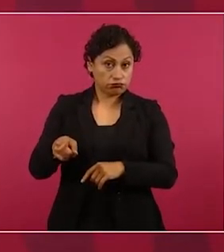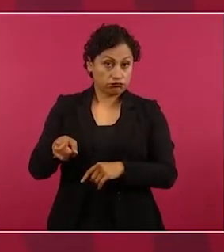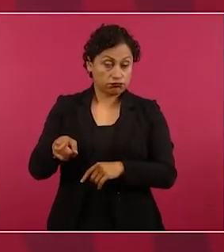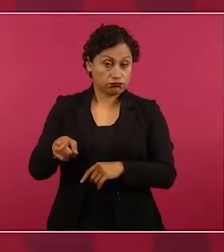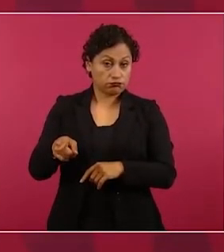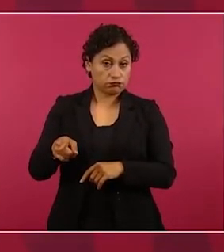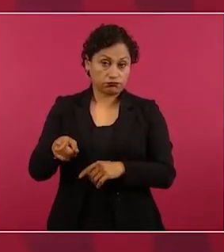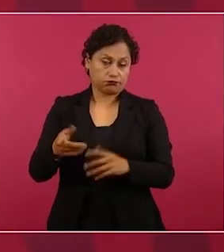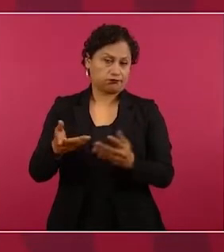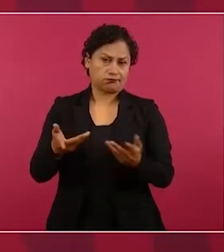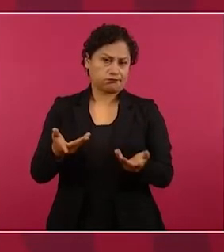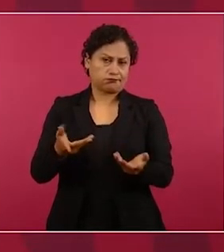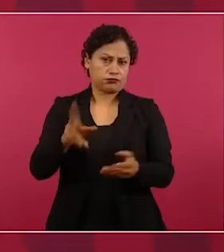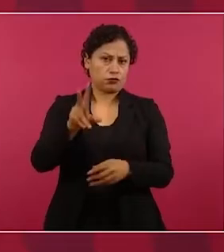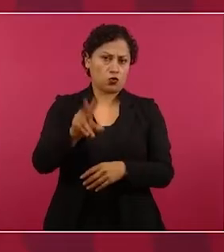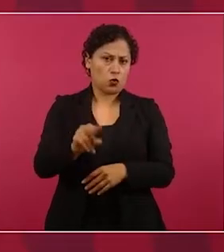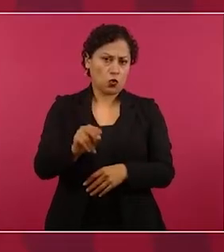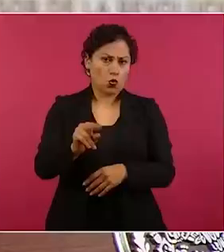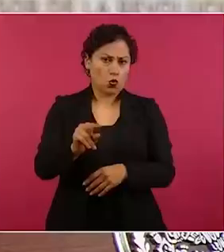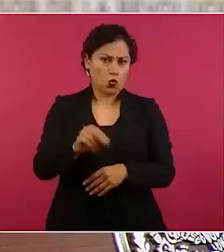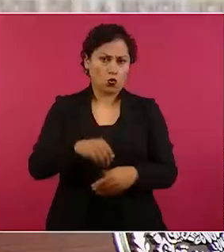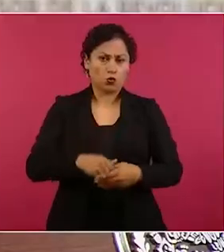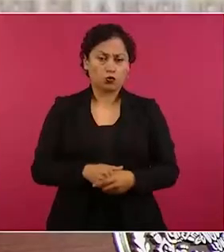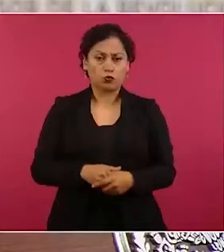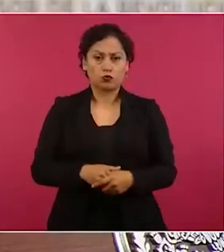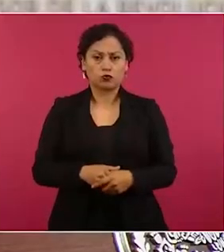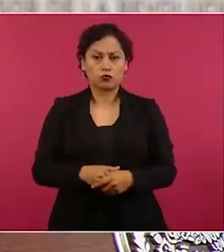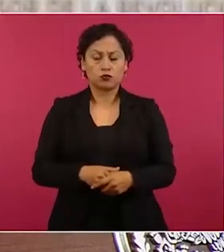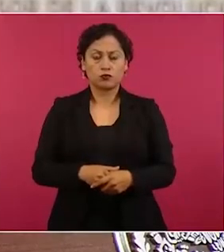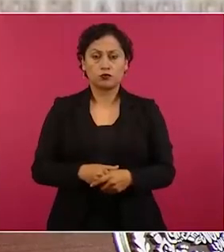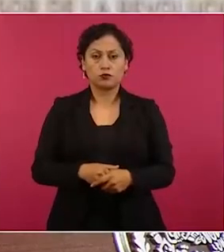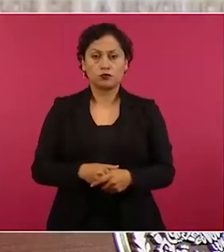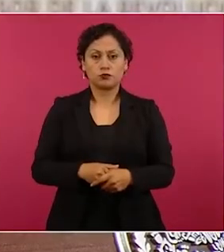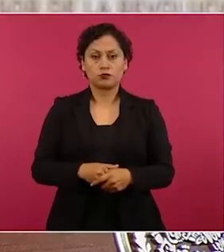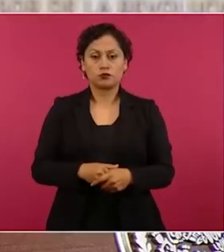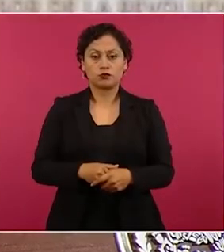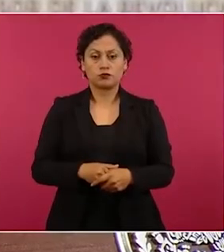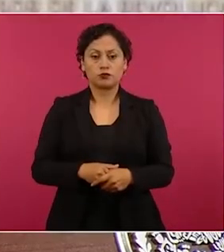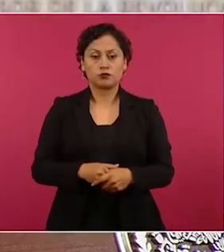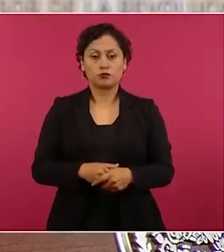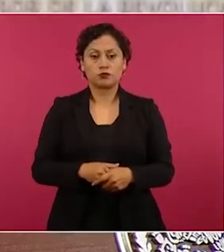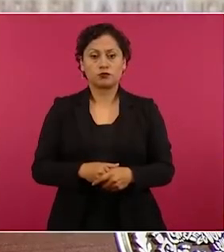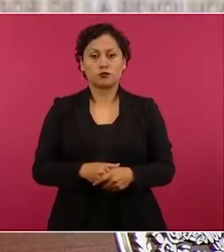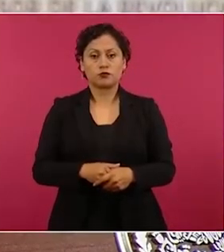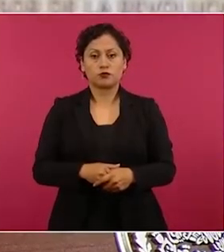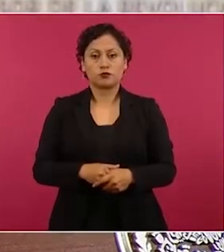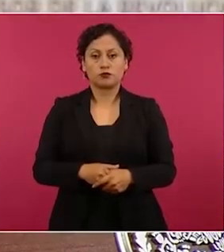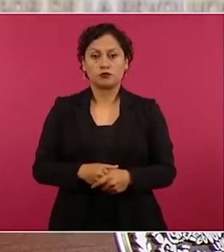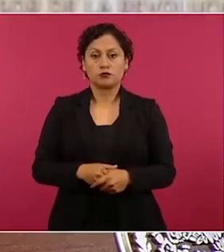Si este grupo se